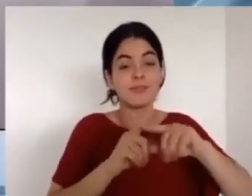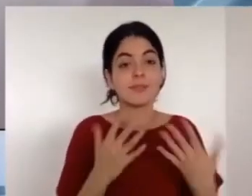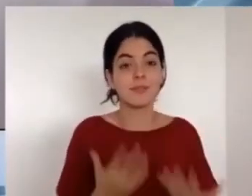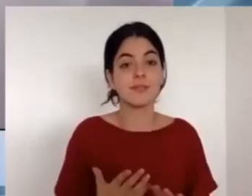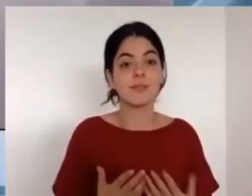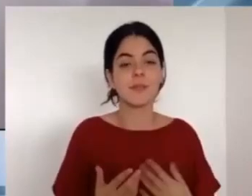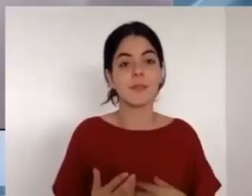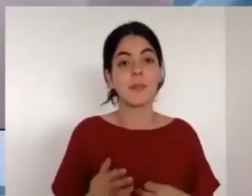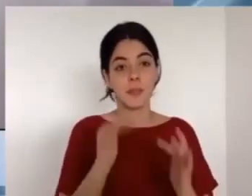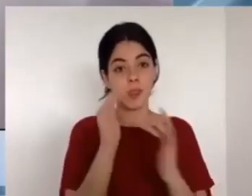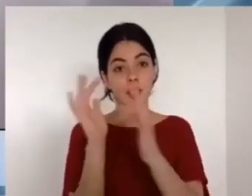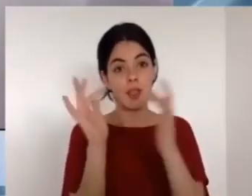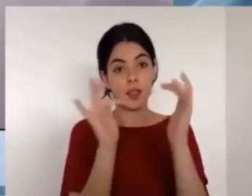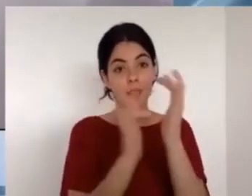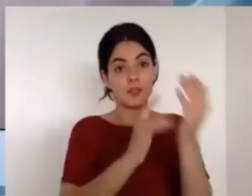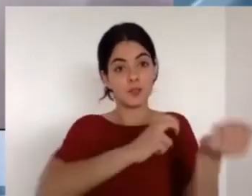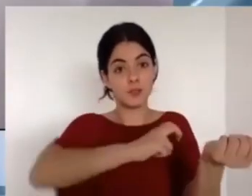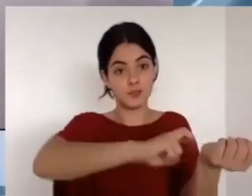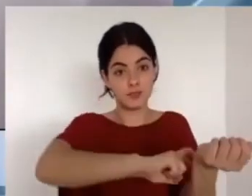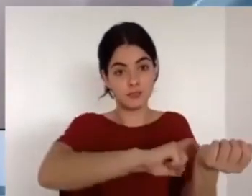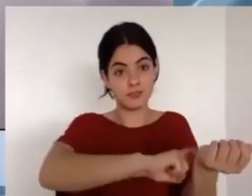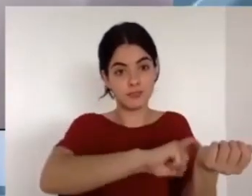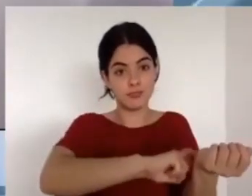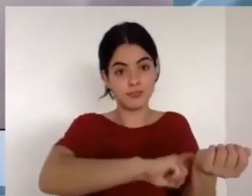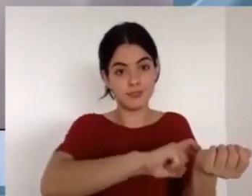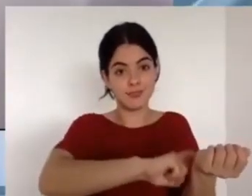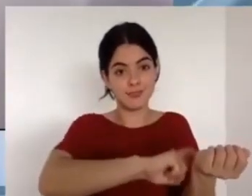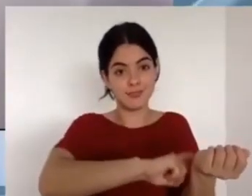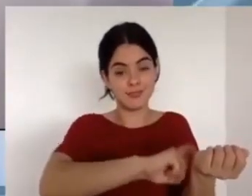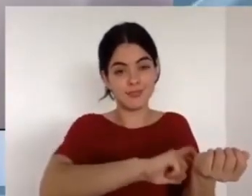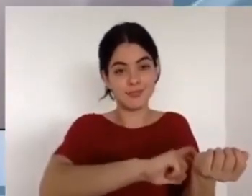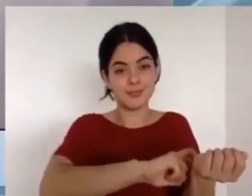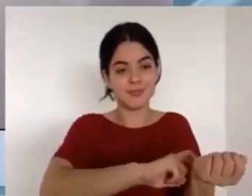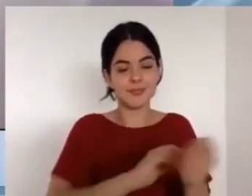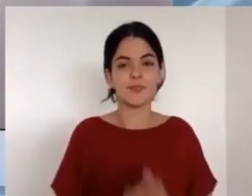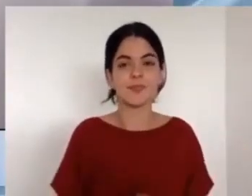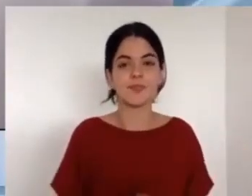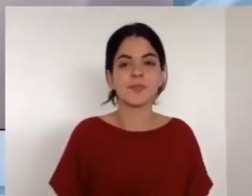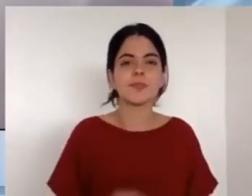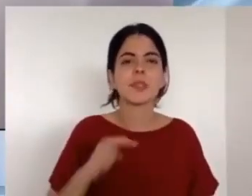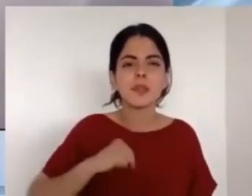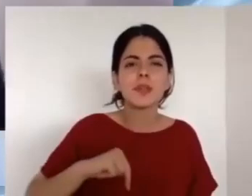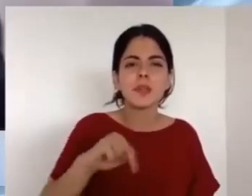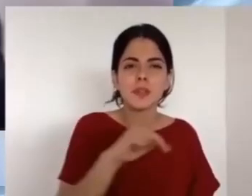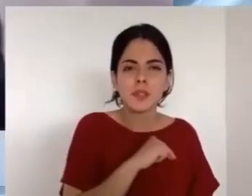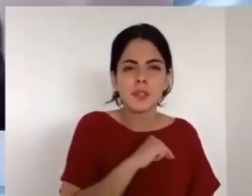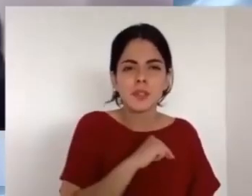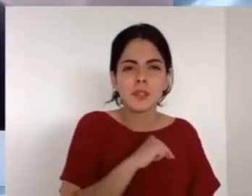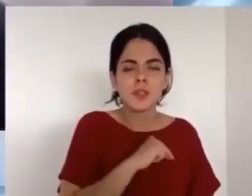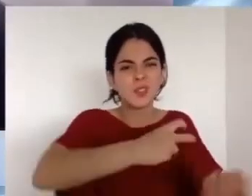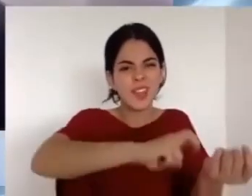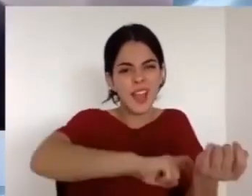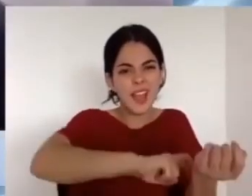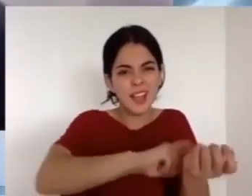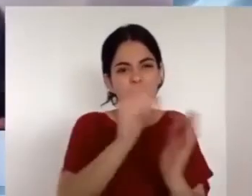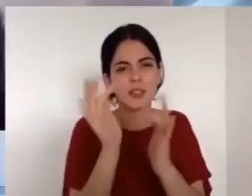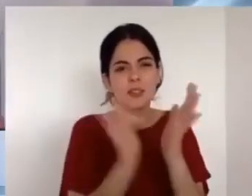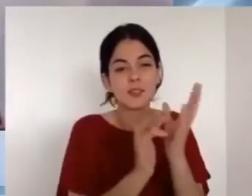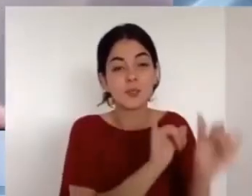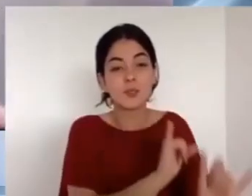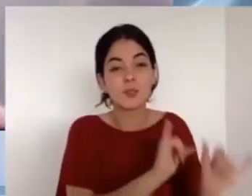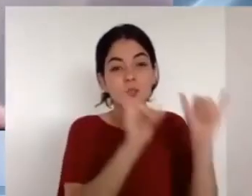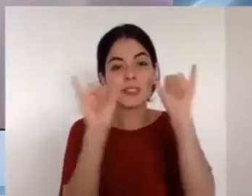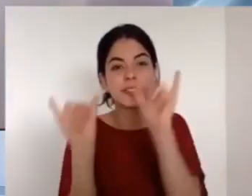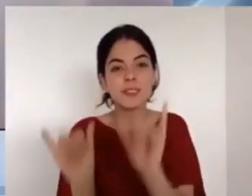dependencia. Vivir bajo el Señorío de Cristo. Yo estaba mirando el Padre Nuestro, la